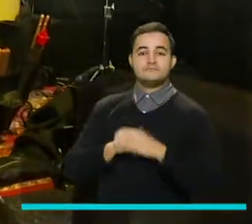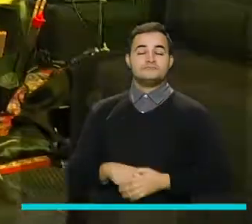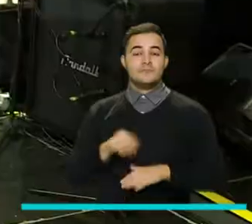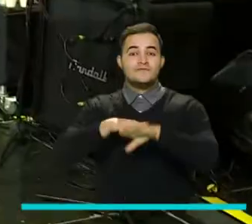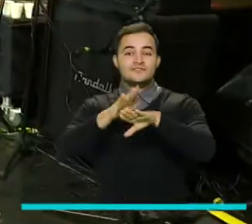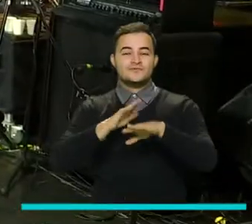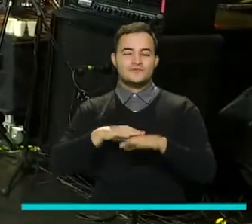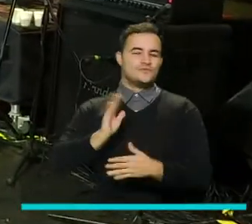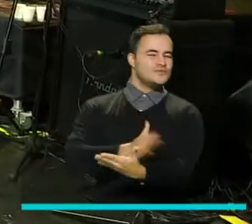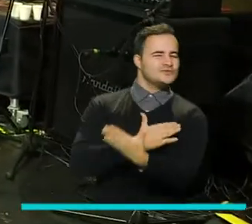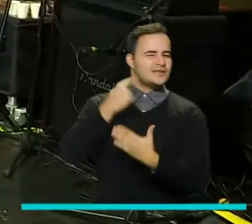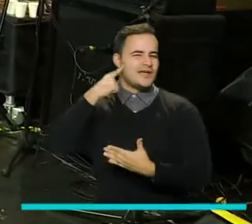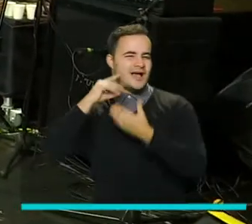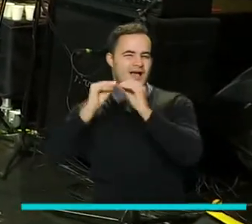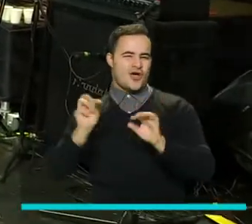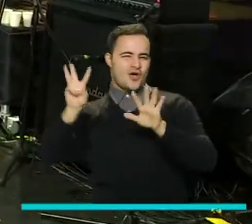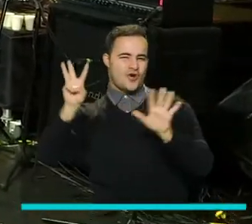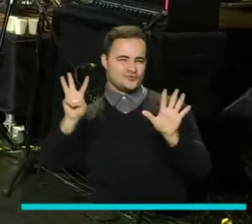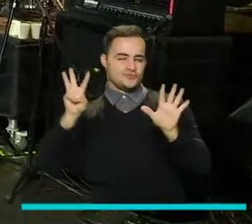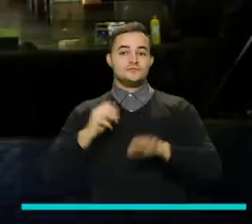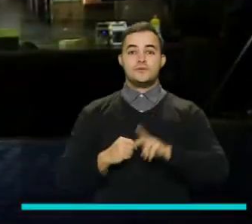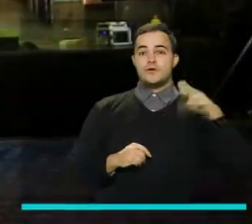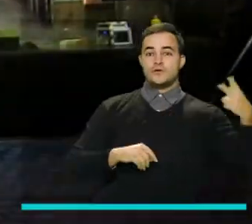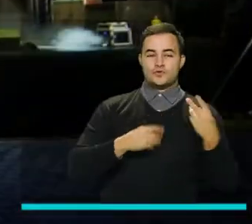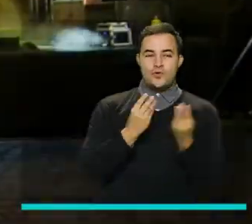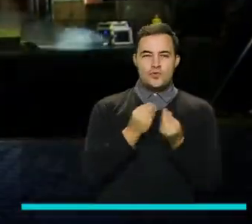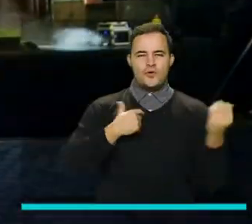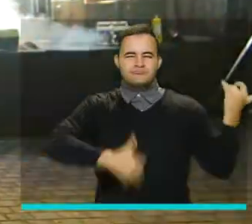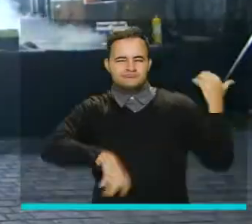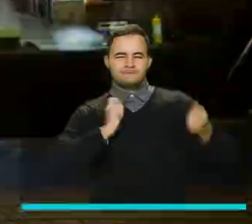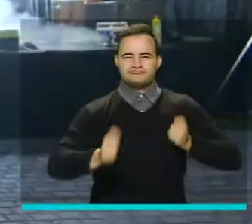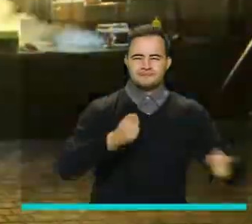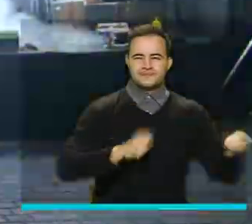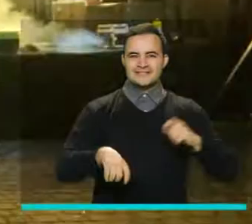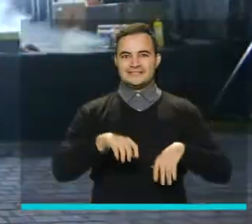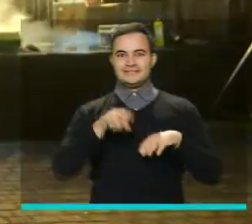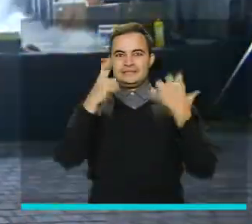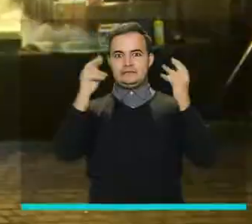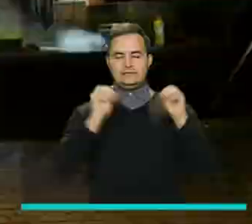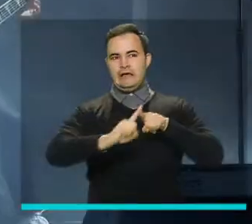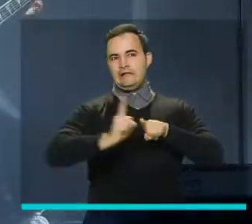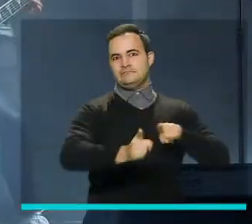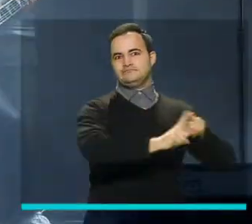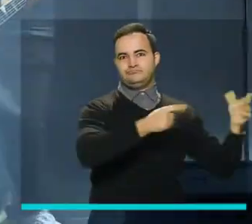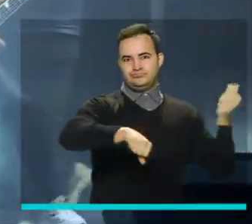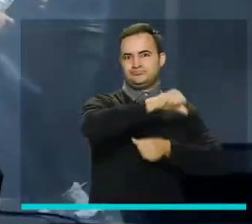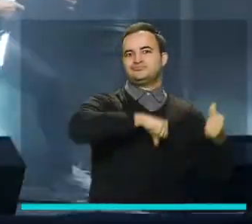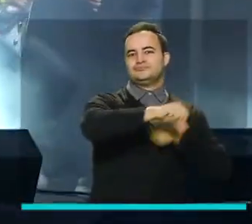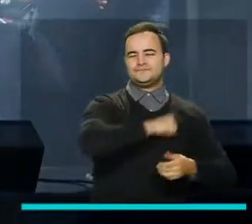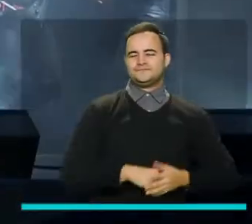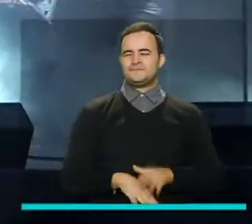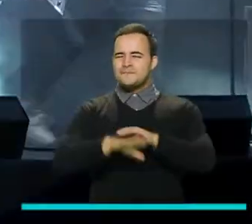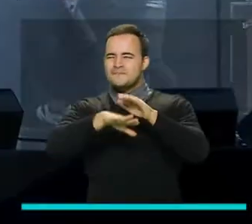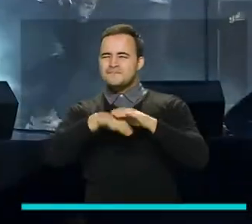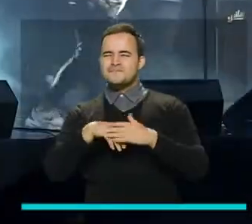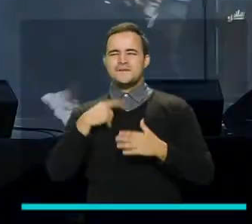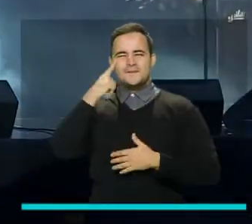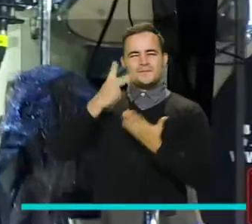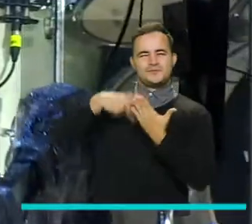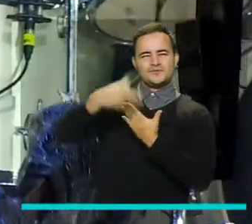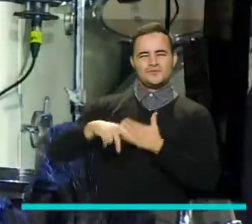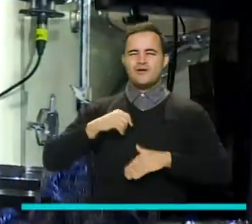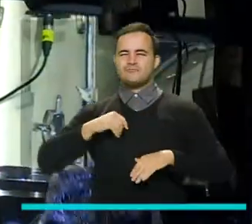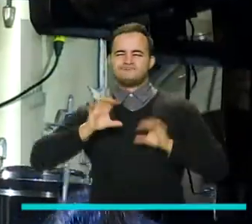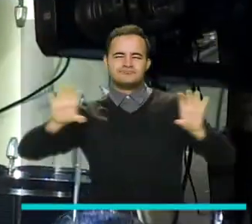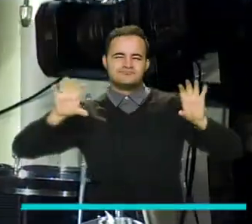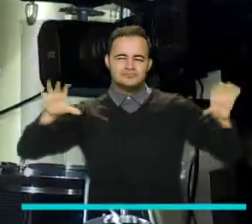8 géneros musicales y 70 bandas que harán vibrar a todos desde casa. De esta manera Ciudad Altavoz hace